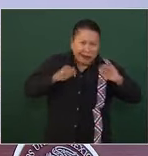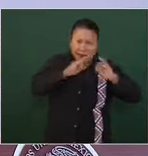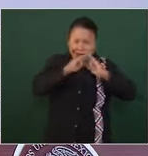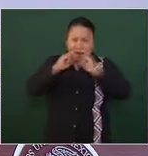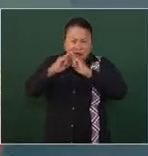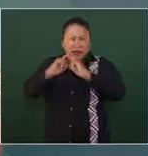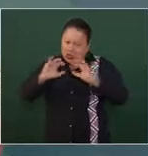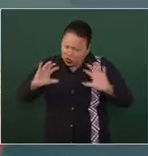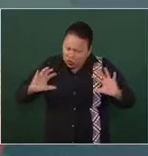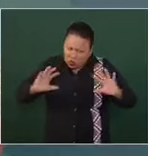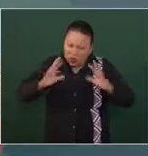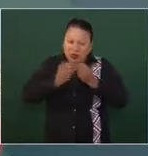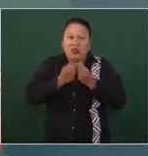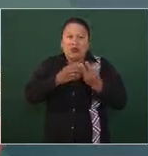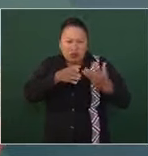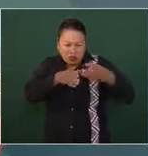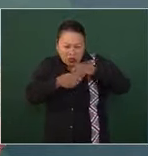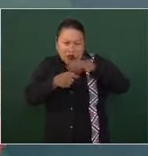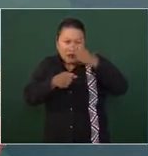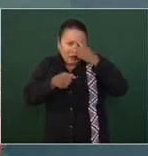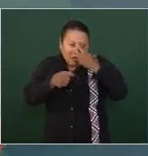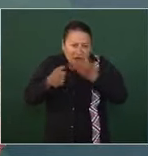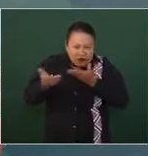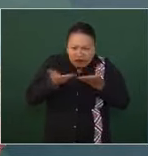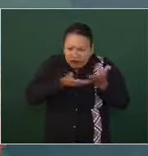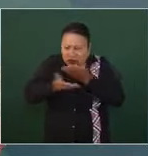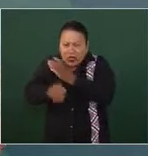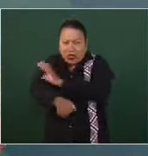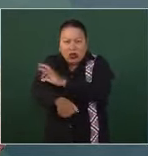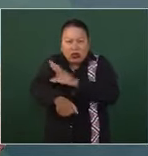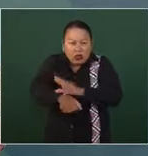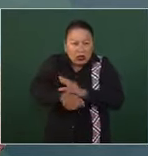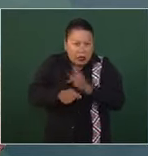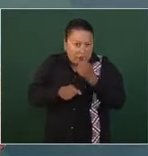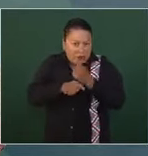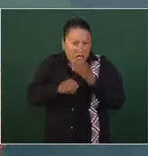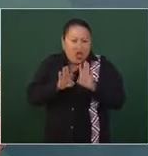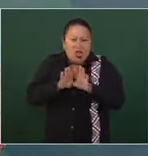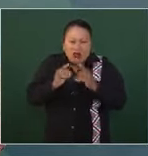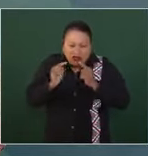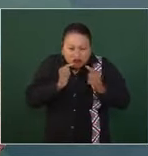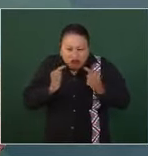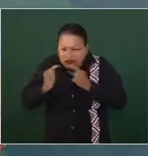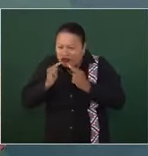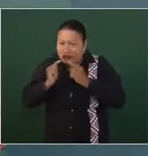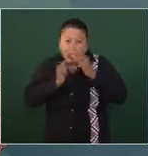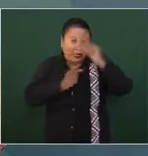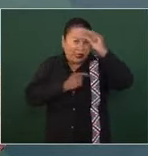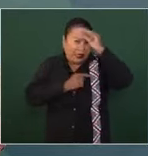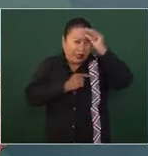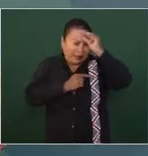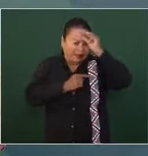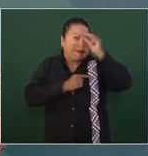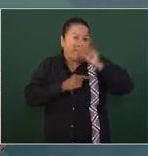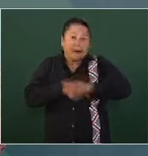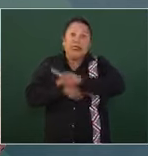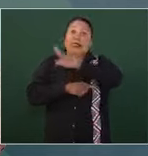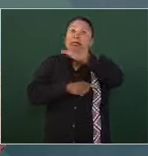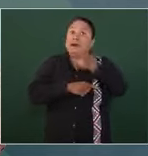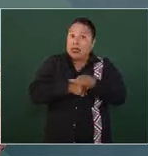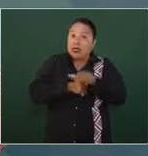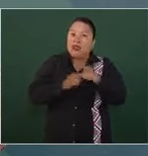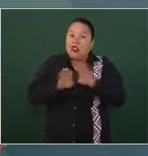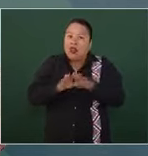estuvo coordinando primero con el trabajo de inteligencia, como mencioné, y después en la parte